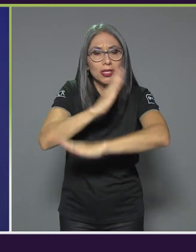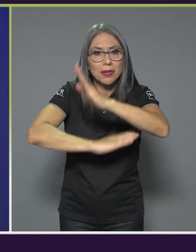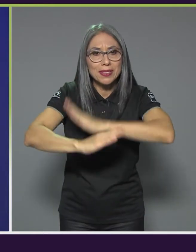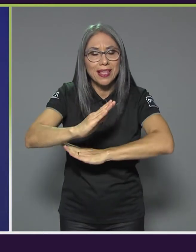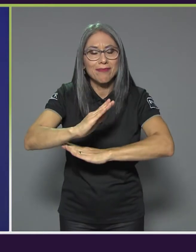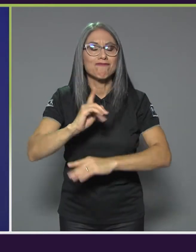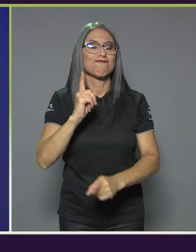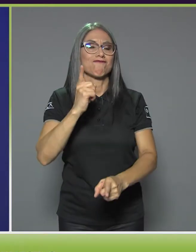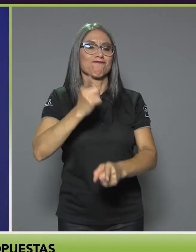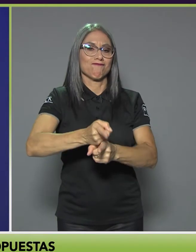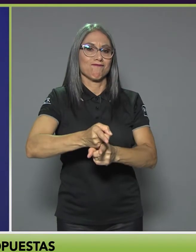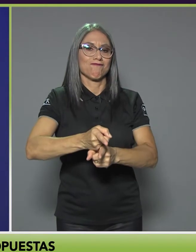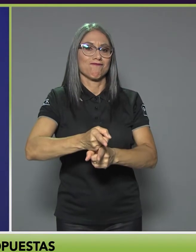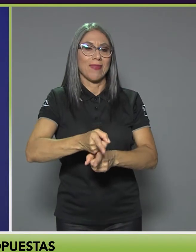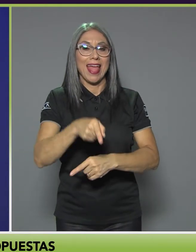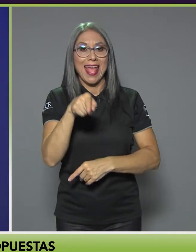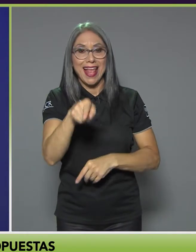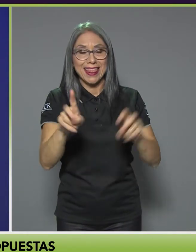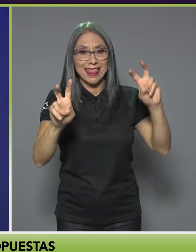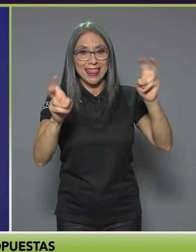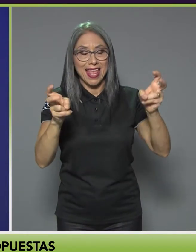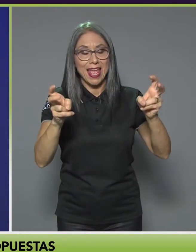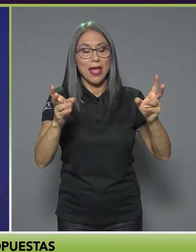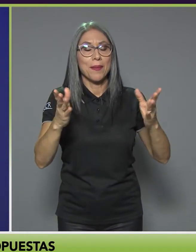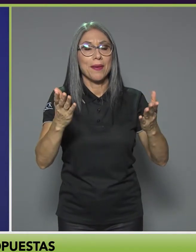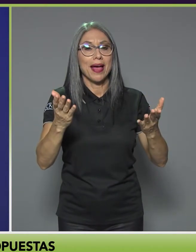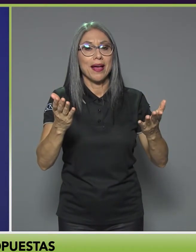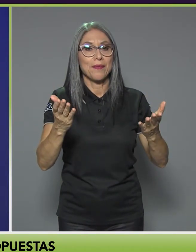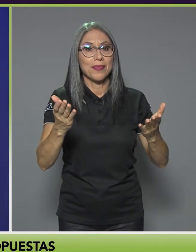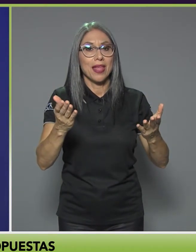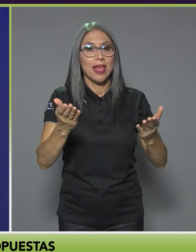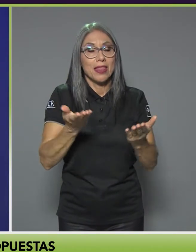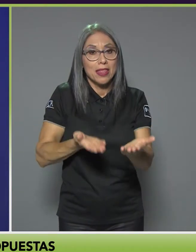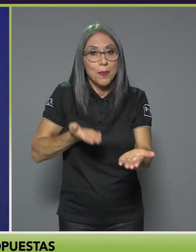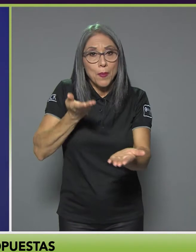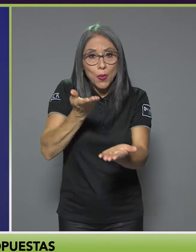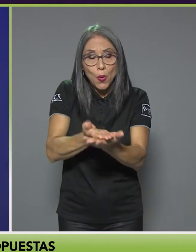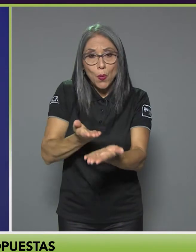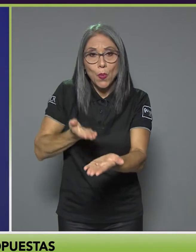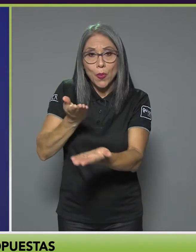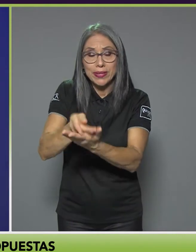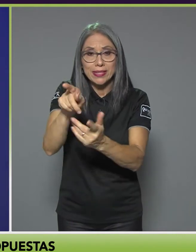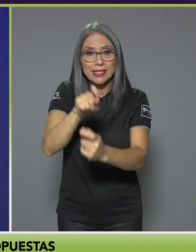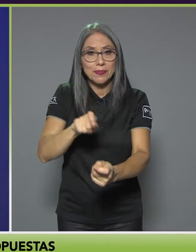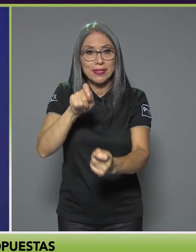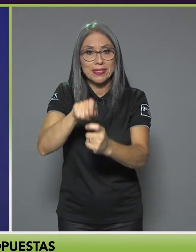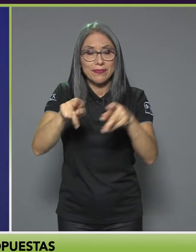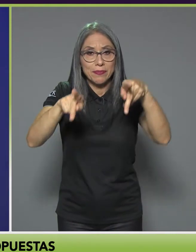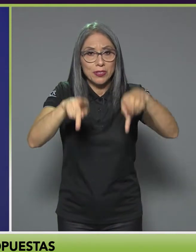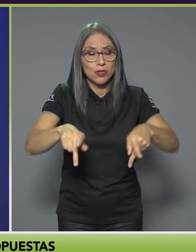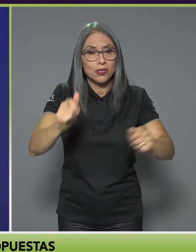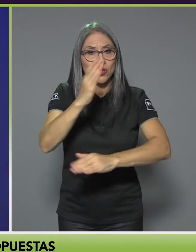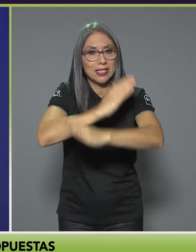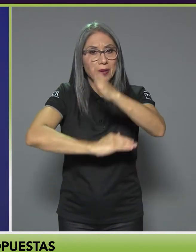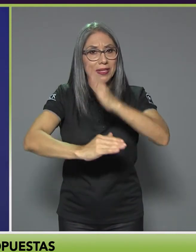ausencia del tema de las propuestas específicas para las personas con discapacidad es un tema que en el